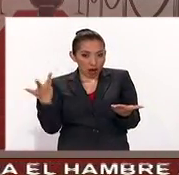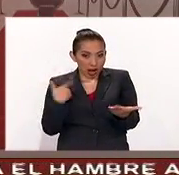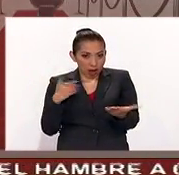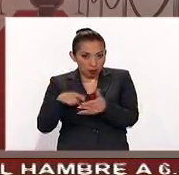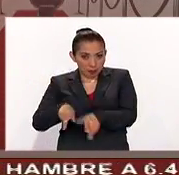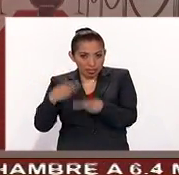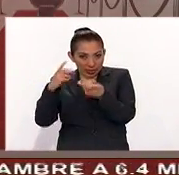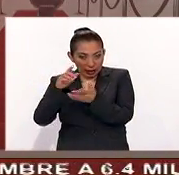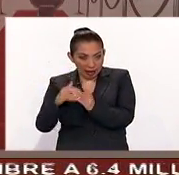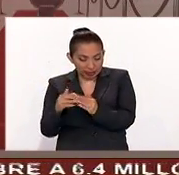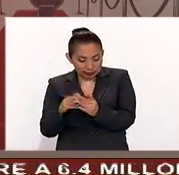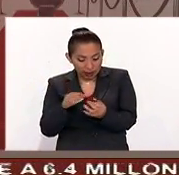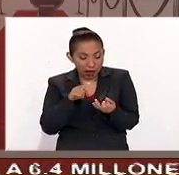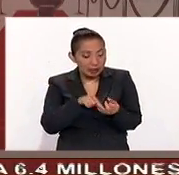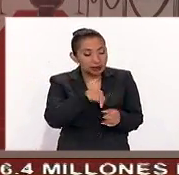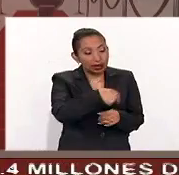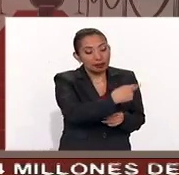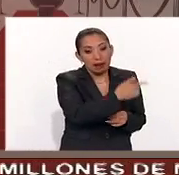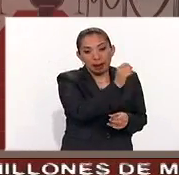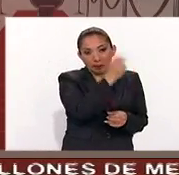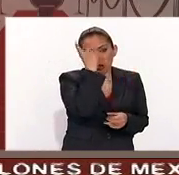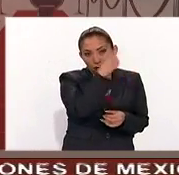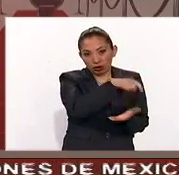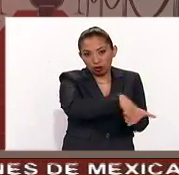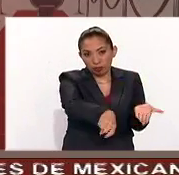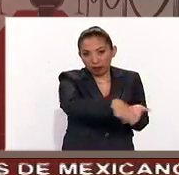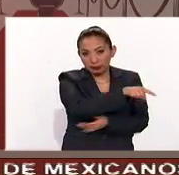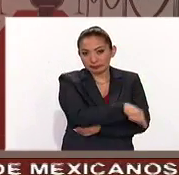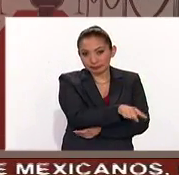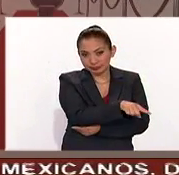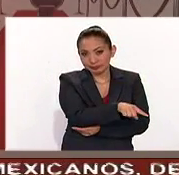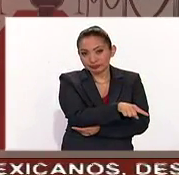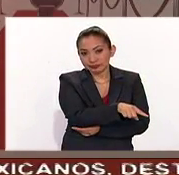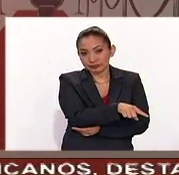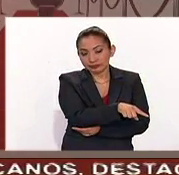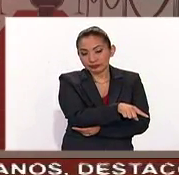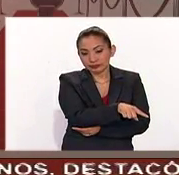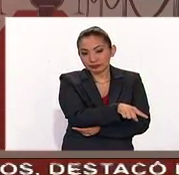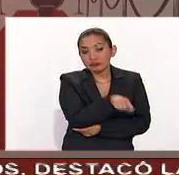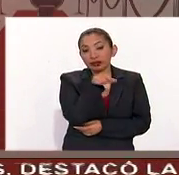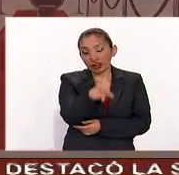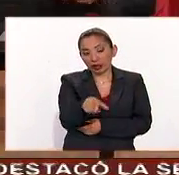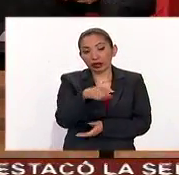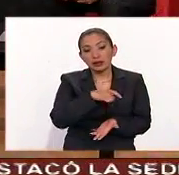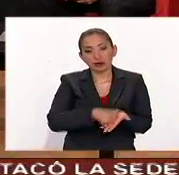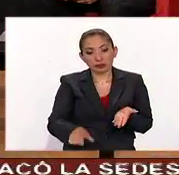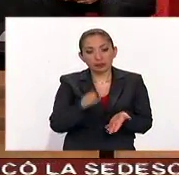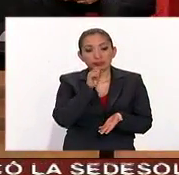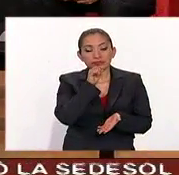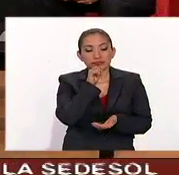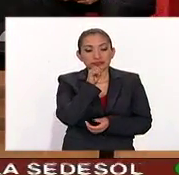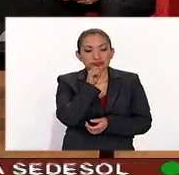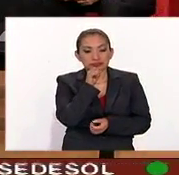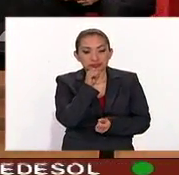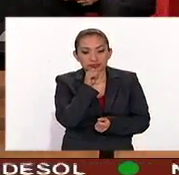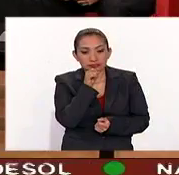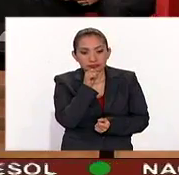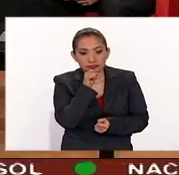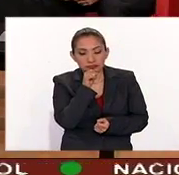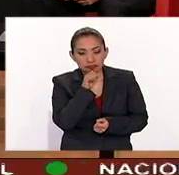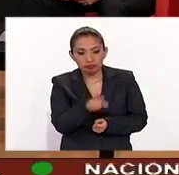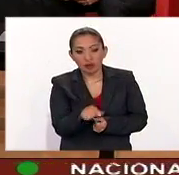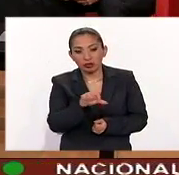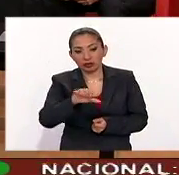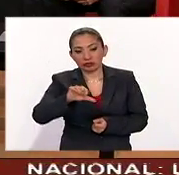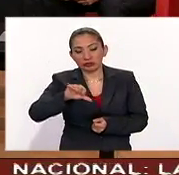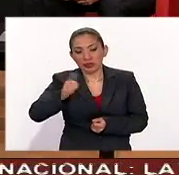como para el propietario. El que compra, ¿no? Y el que compra también lo conseguimos